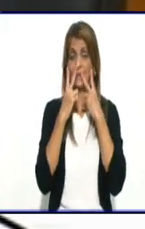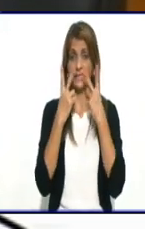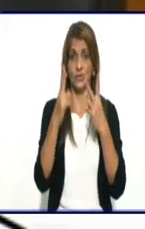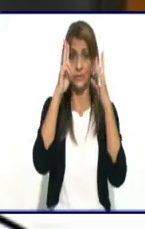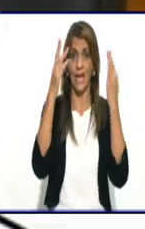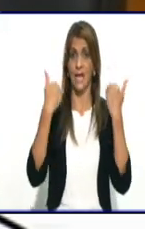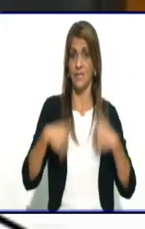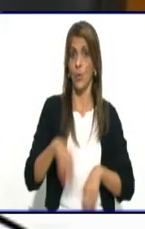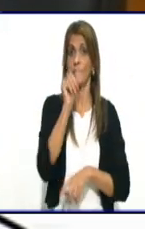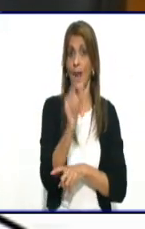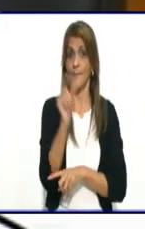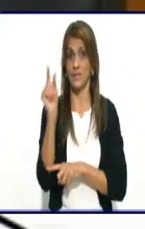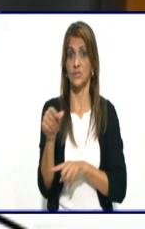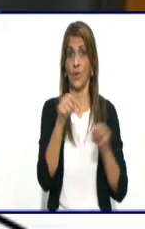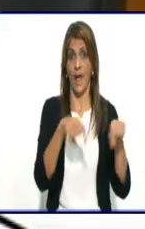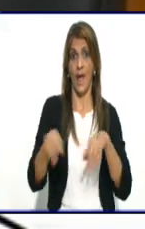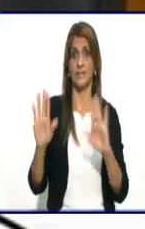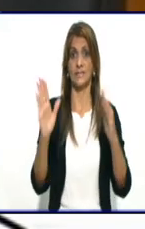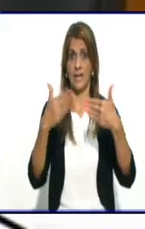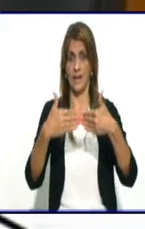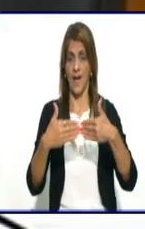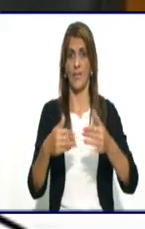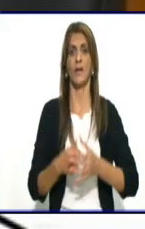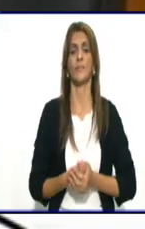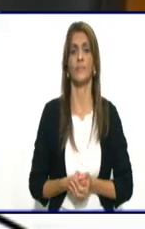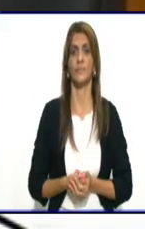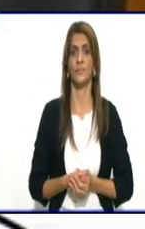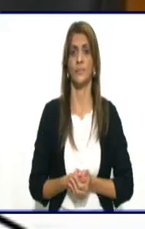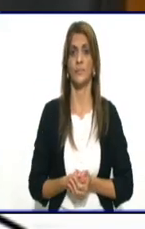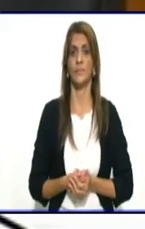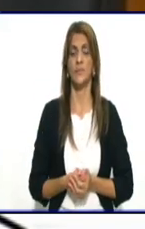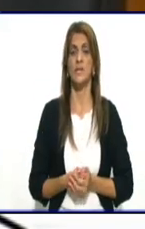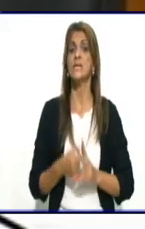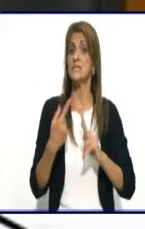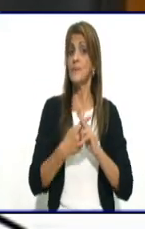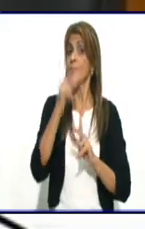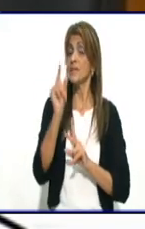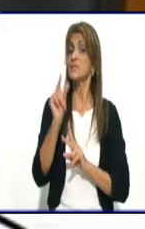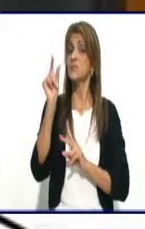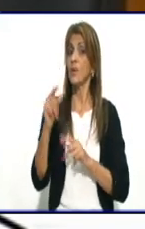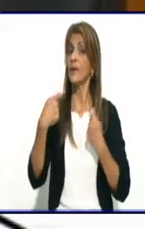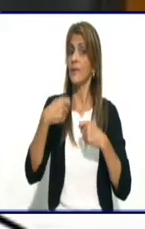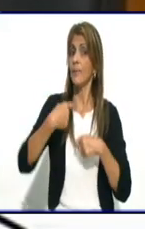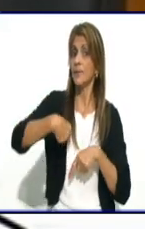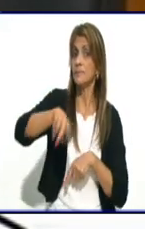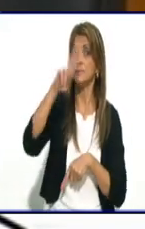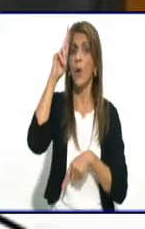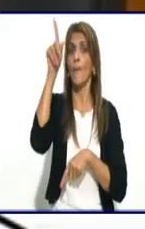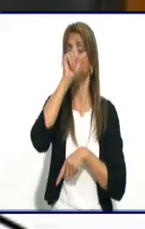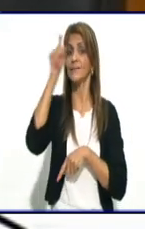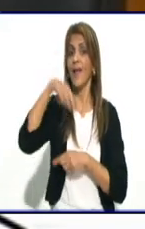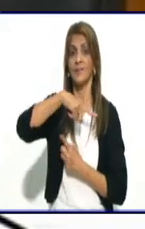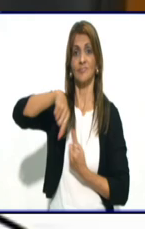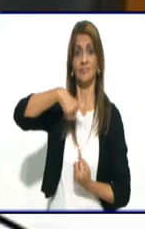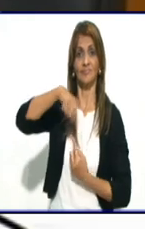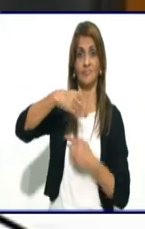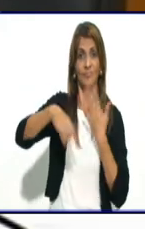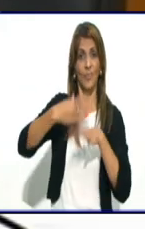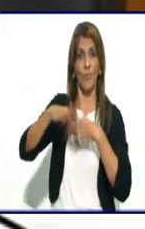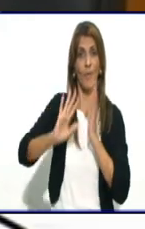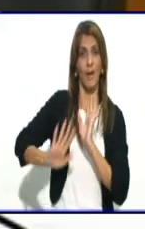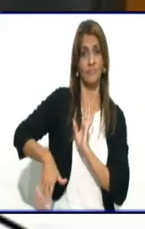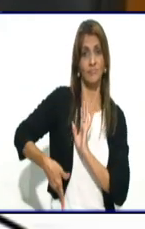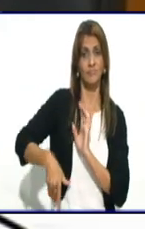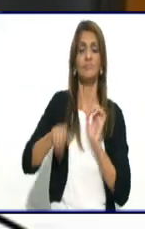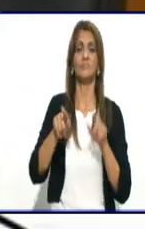En el caso específico de los nefrópatas, se establece una salida única por donde puede salir o entrar el carro, pero eso lo